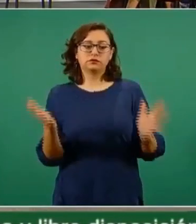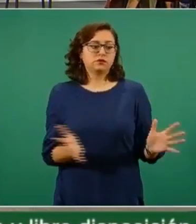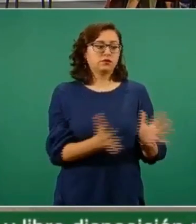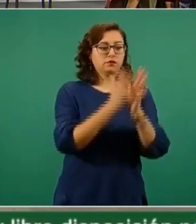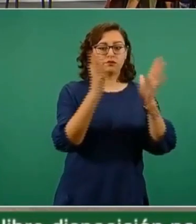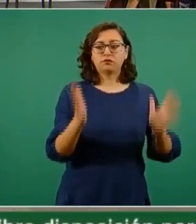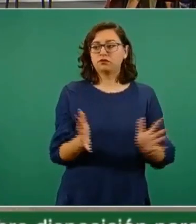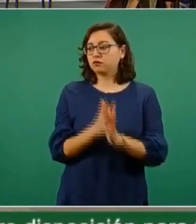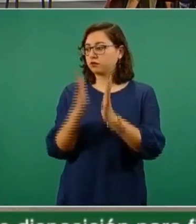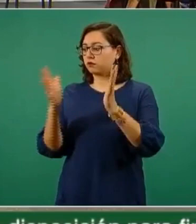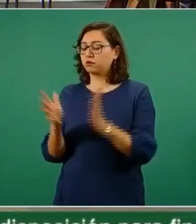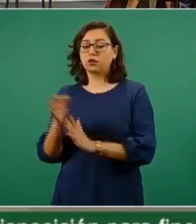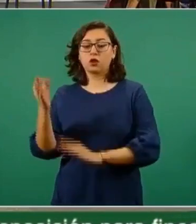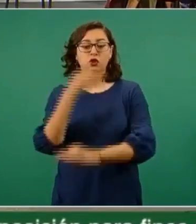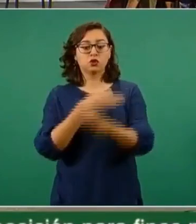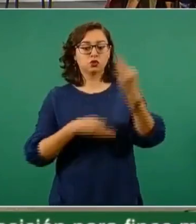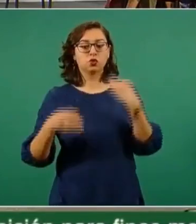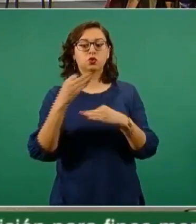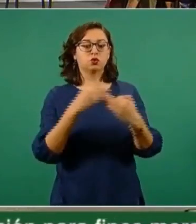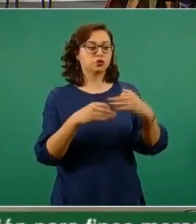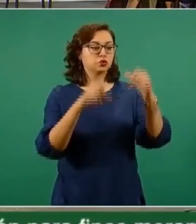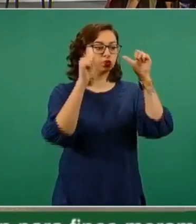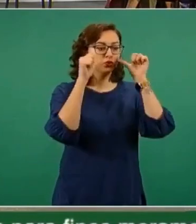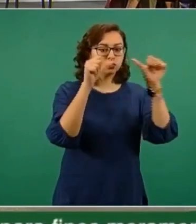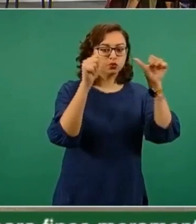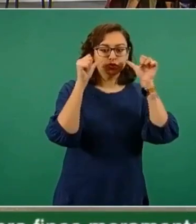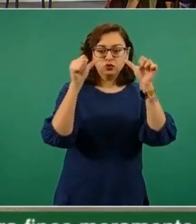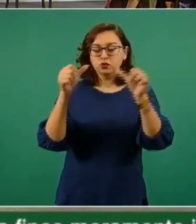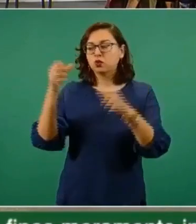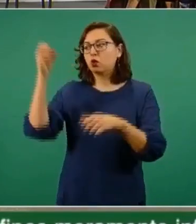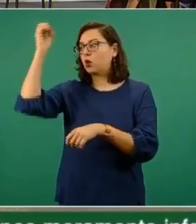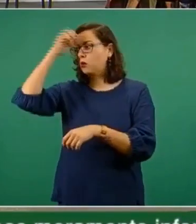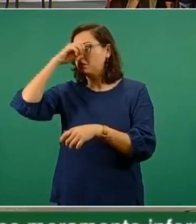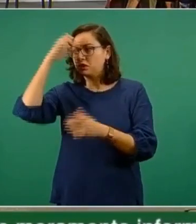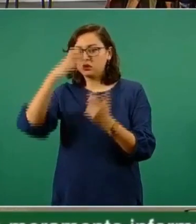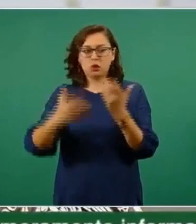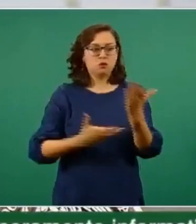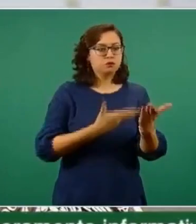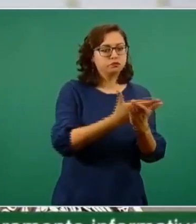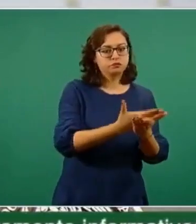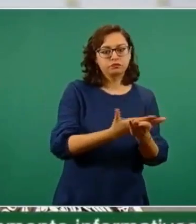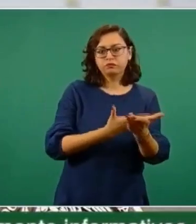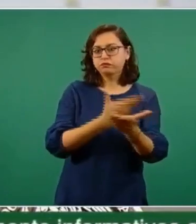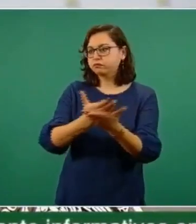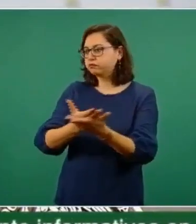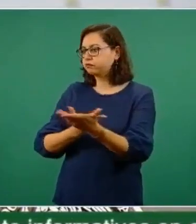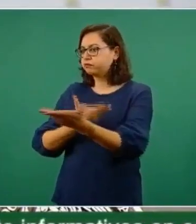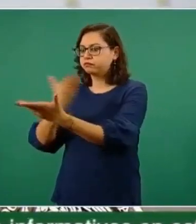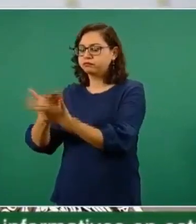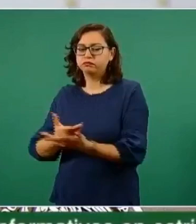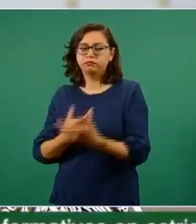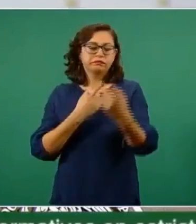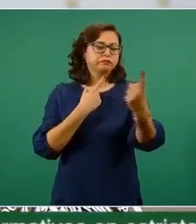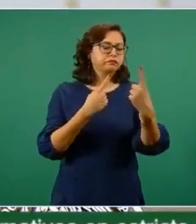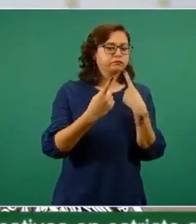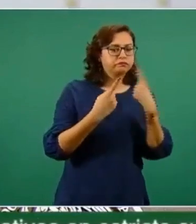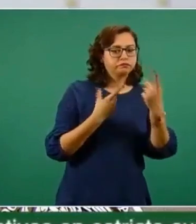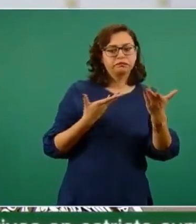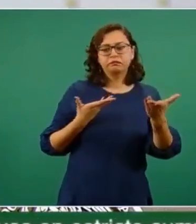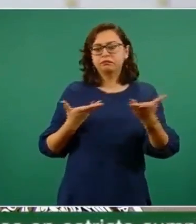importantísimo. Todos pusimos nuestros puntos de vista y, como en cualquier negociación, todos